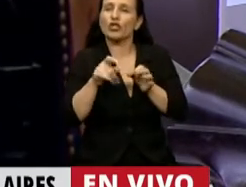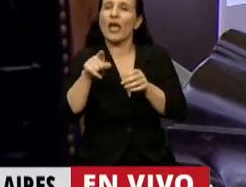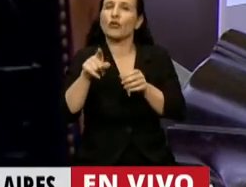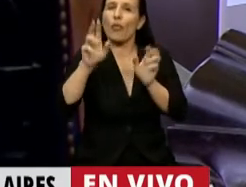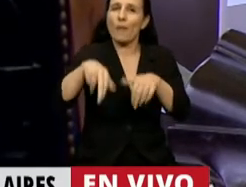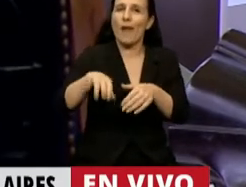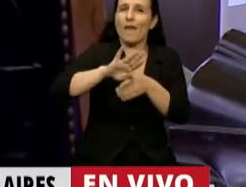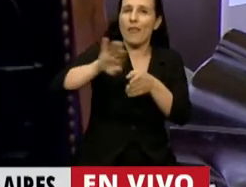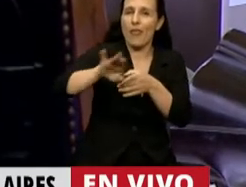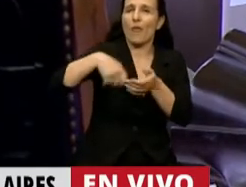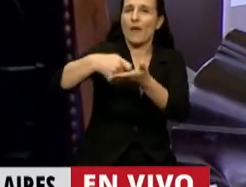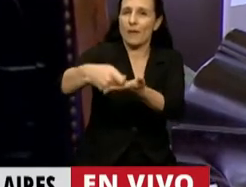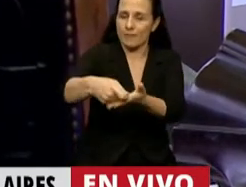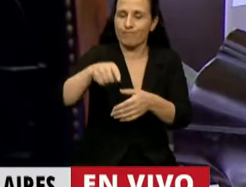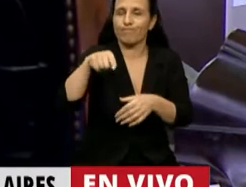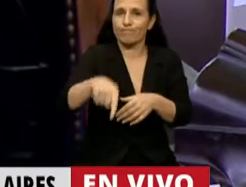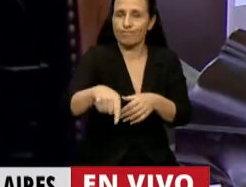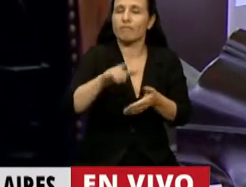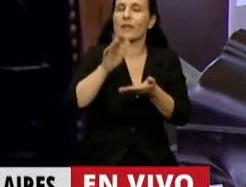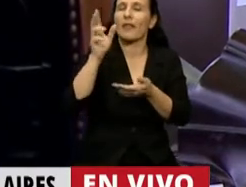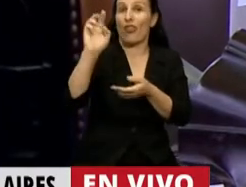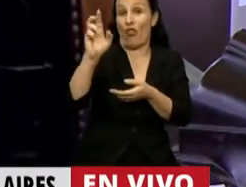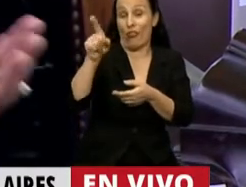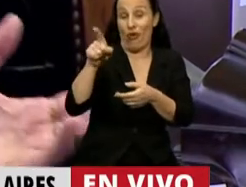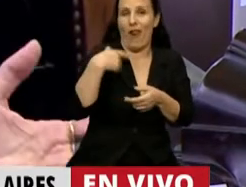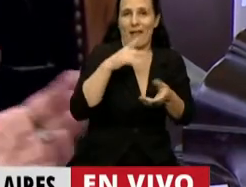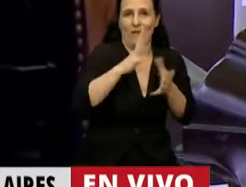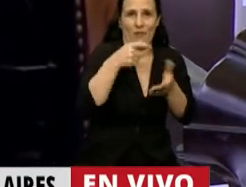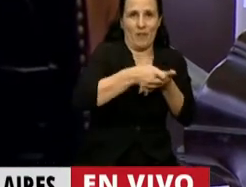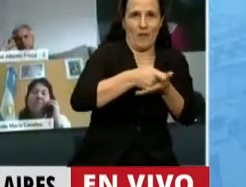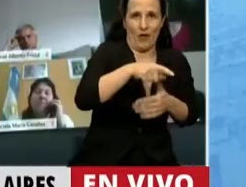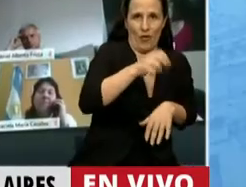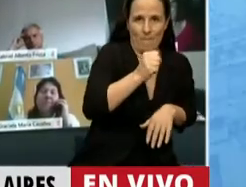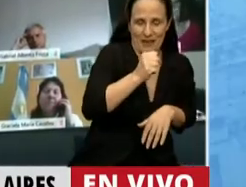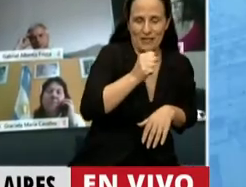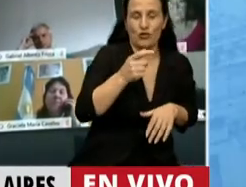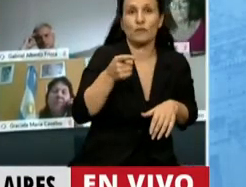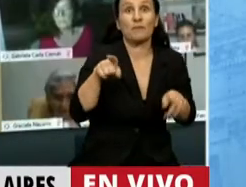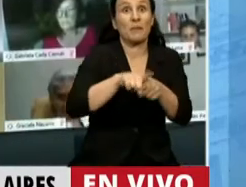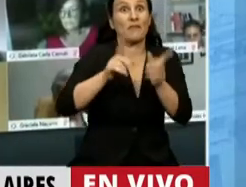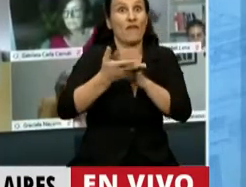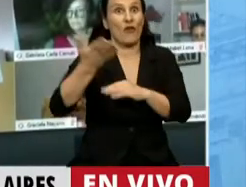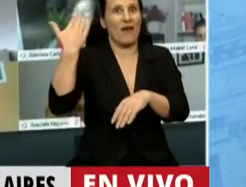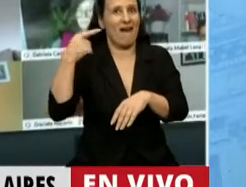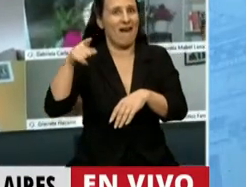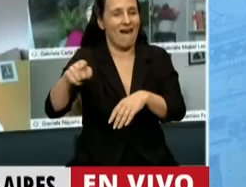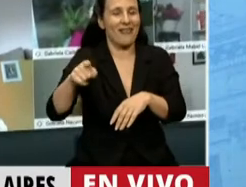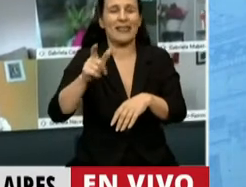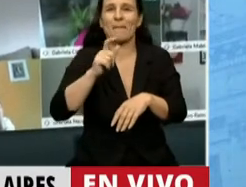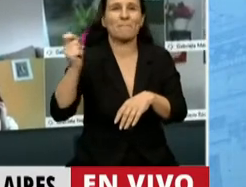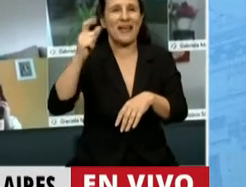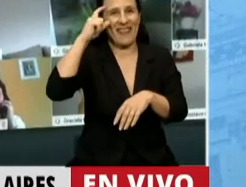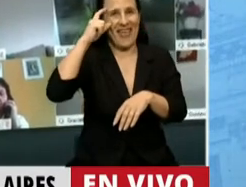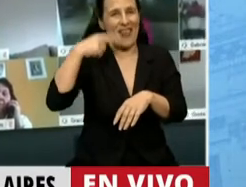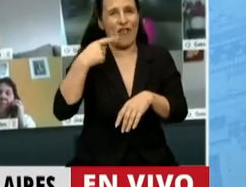deuda en moneda extranjera bajo legislación local, como hemos rechazado la ley de sustentabilidad de la deuda en el mes de